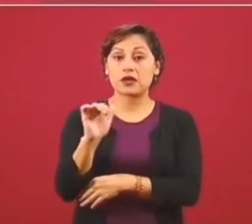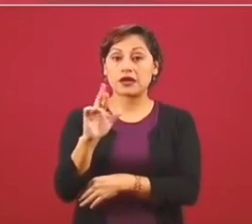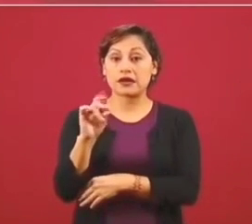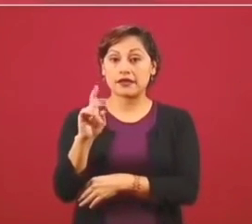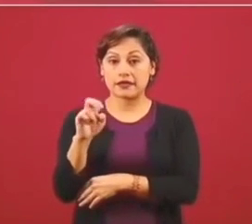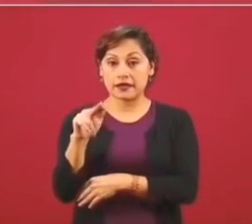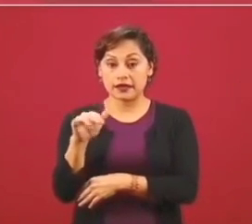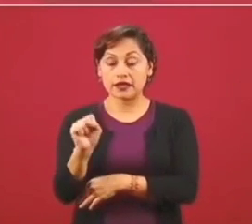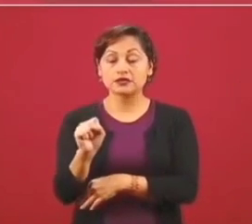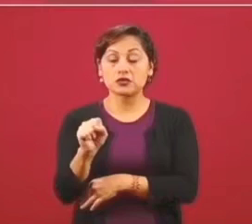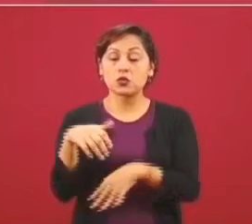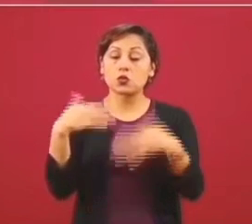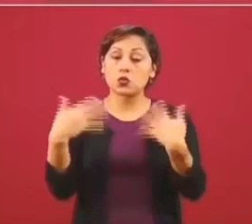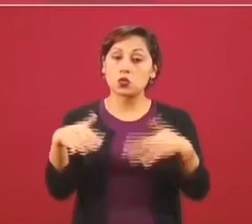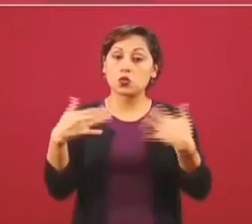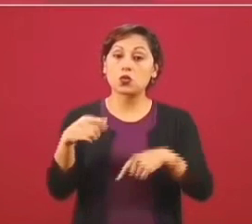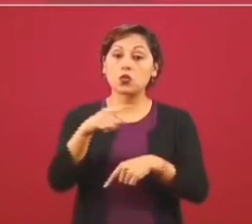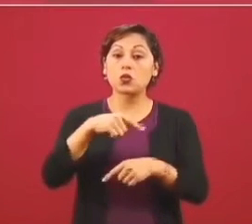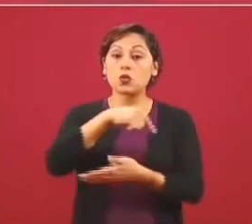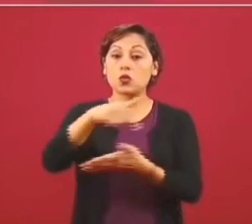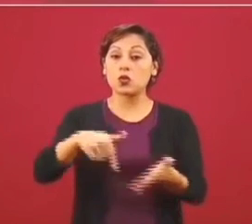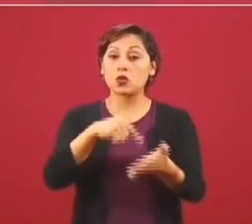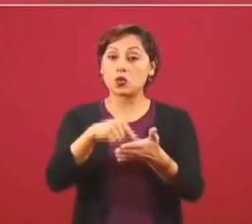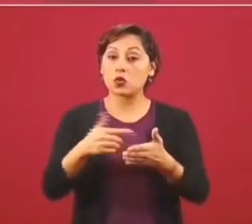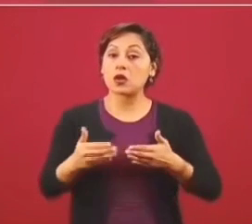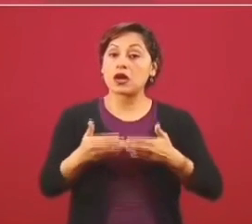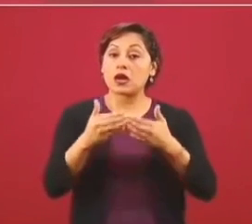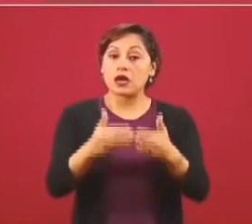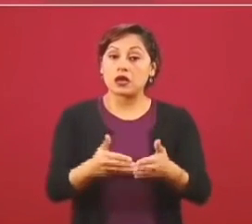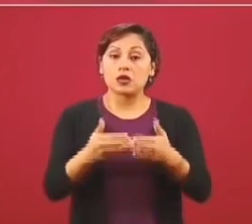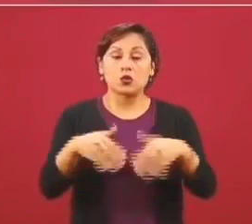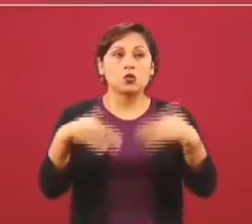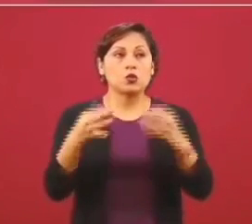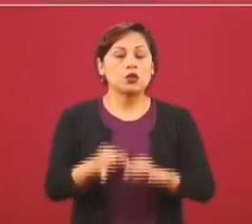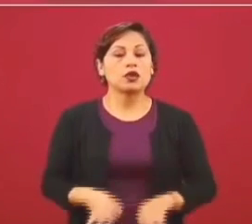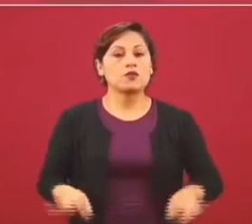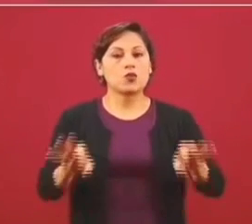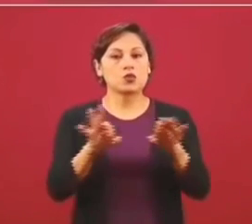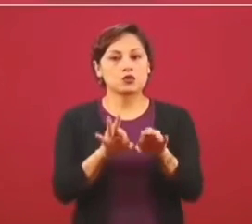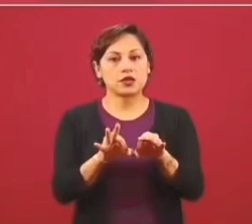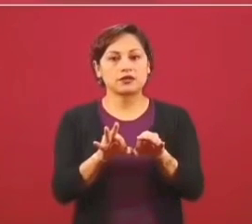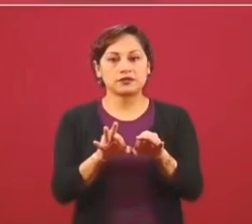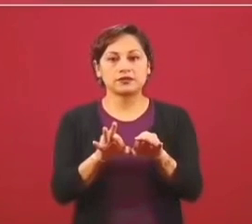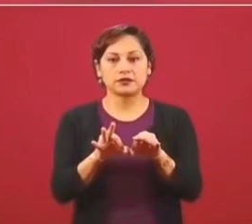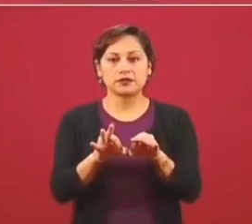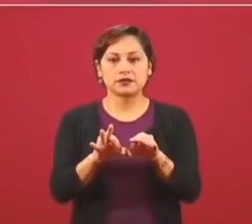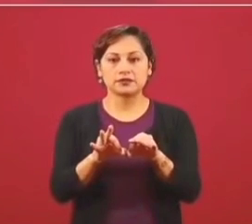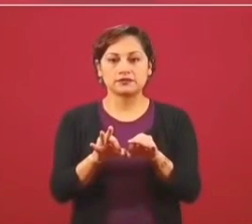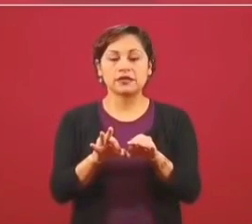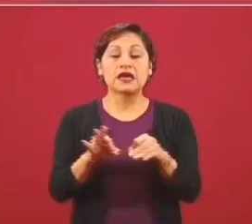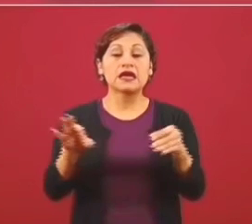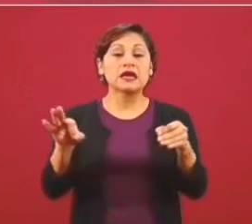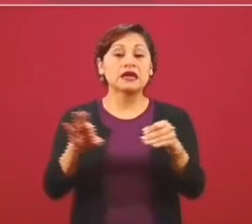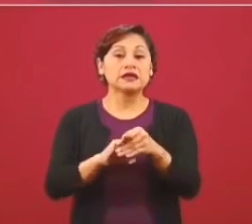estratégico en la costa de Michoacán